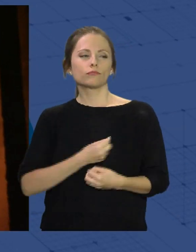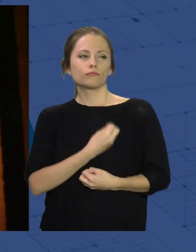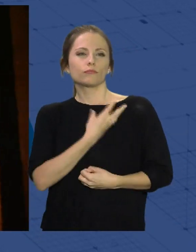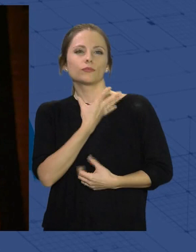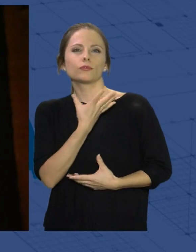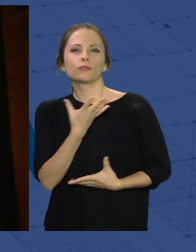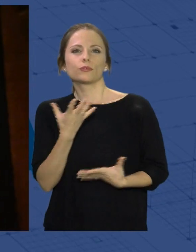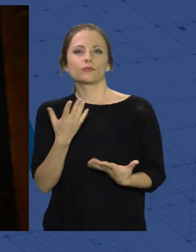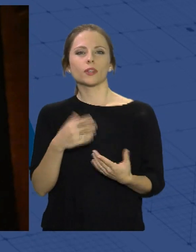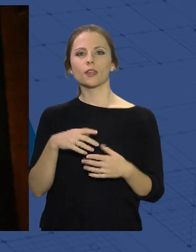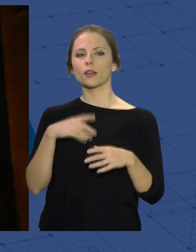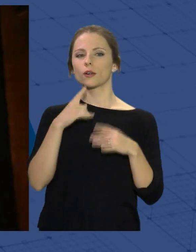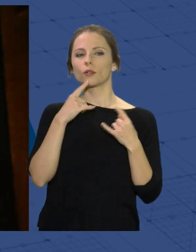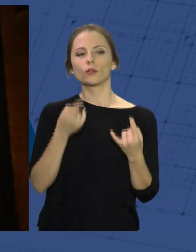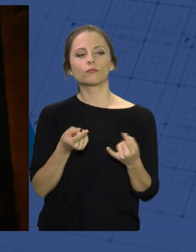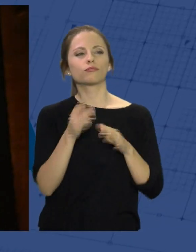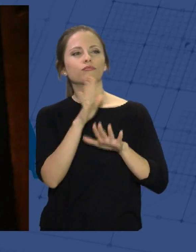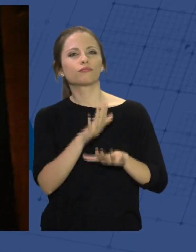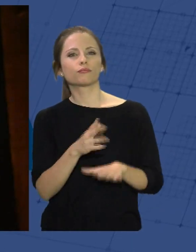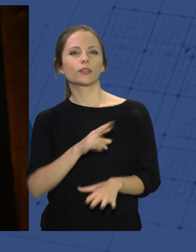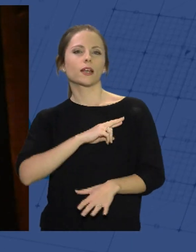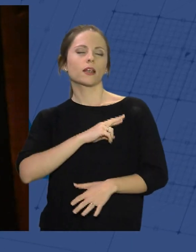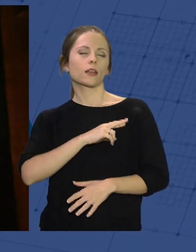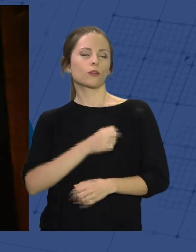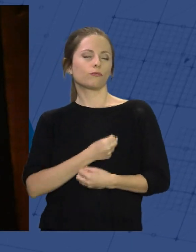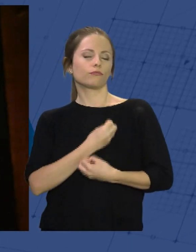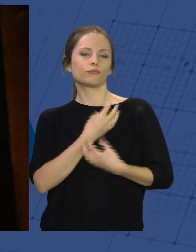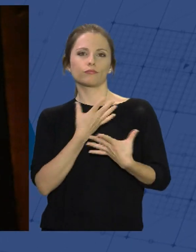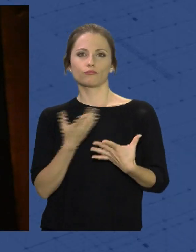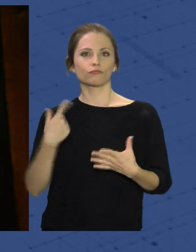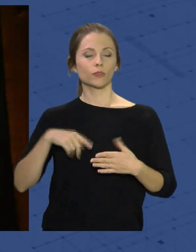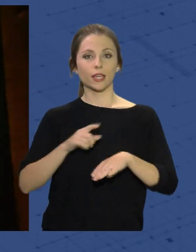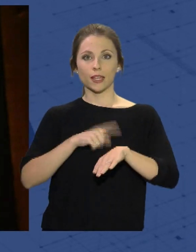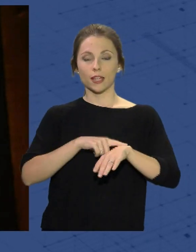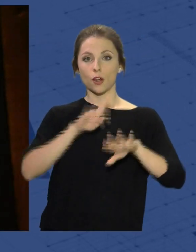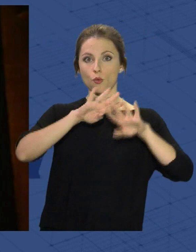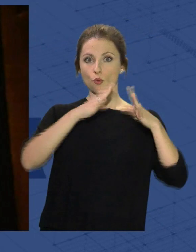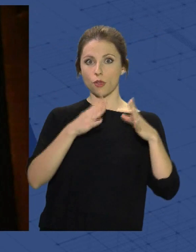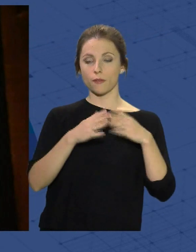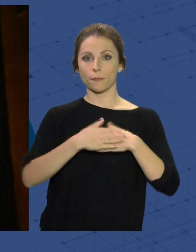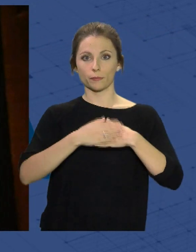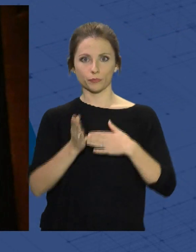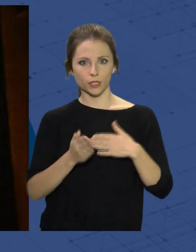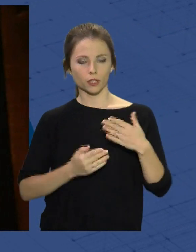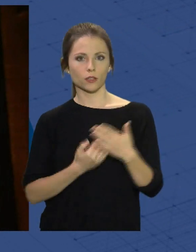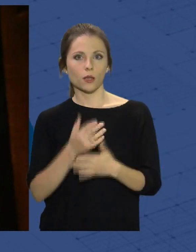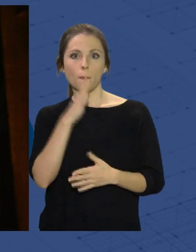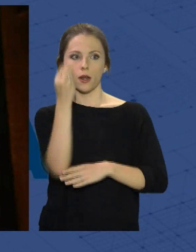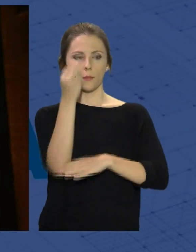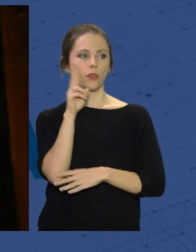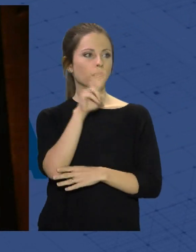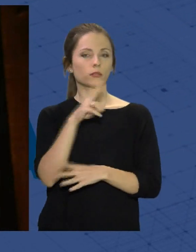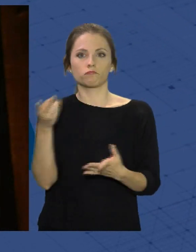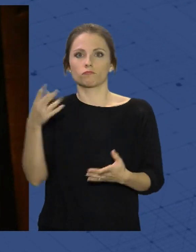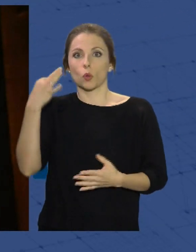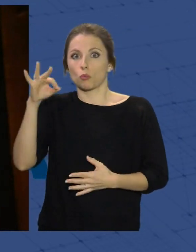la veneración de esta mañana, desde las nueve y media de la mañana abiertas las puertas para poder venerar a todas las imágenes y bueno, solo hace